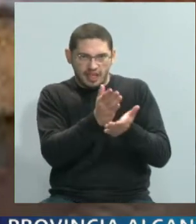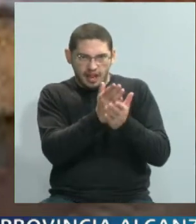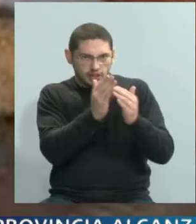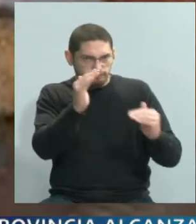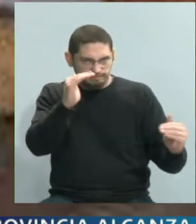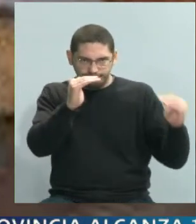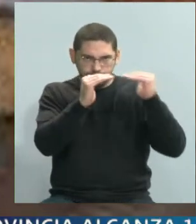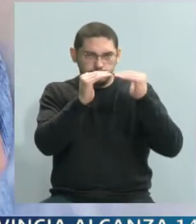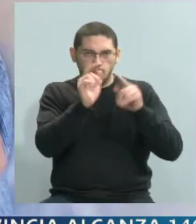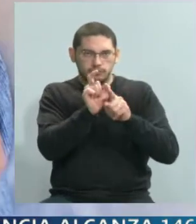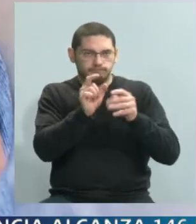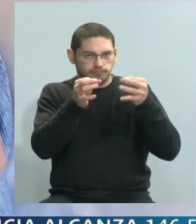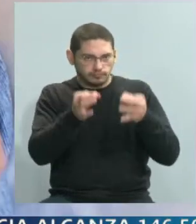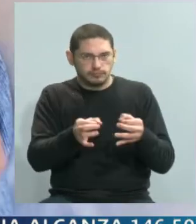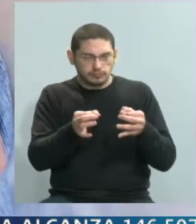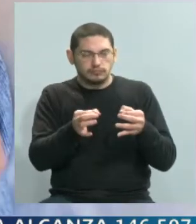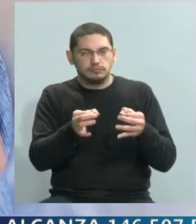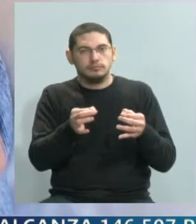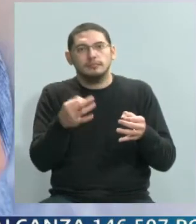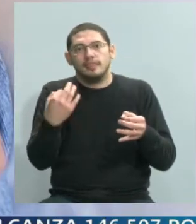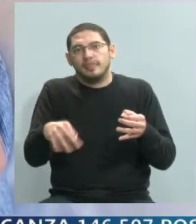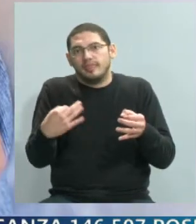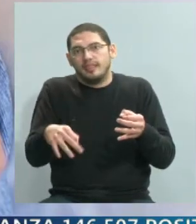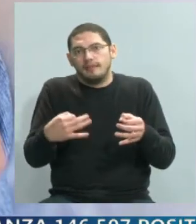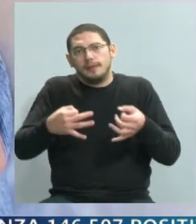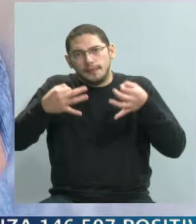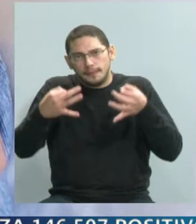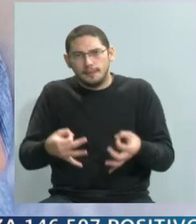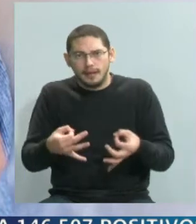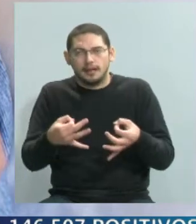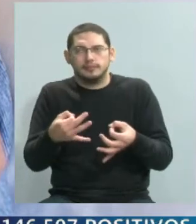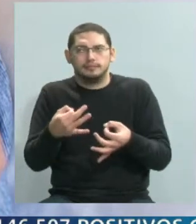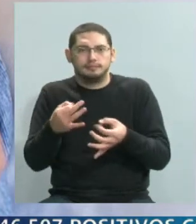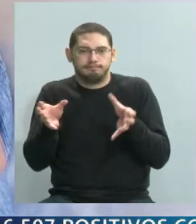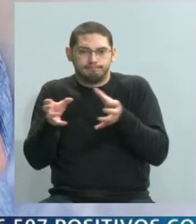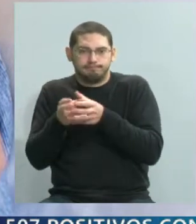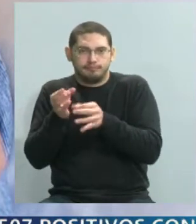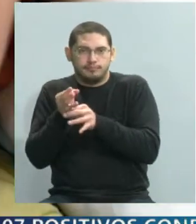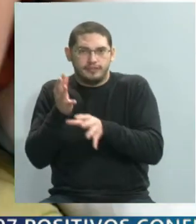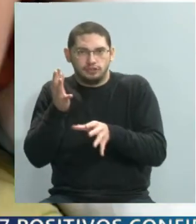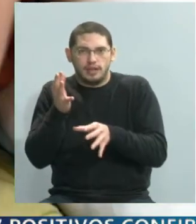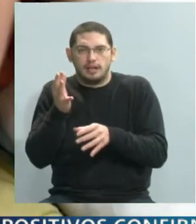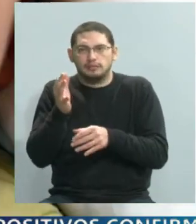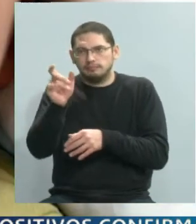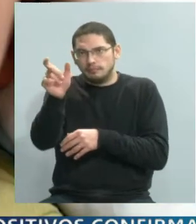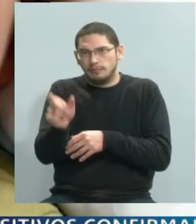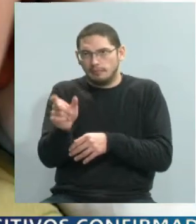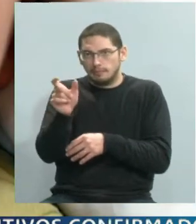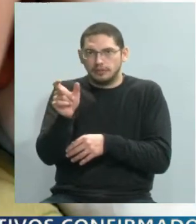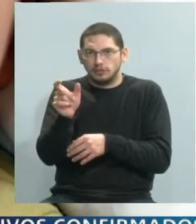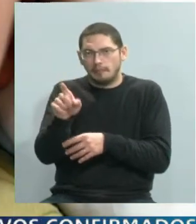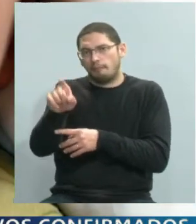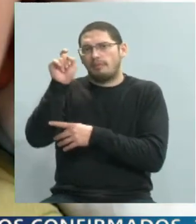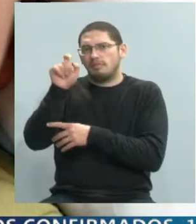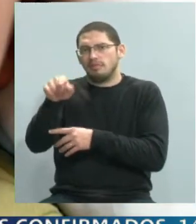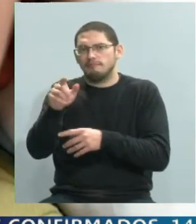sumamente necesario un diagnóstico adecuado de los o las perpetradoras y entender por ahí